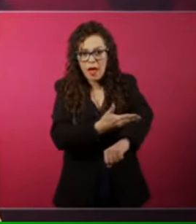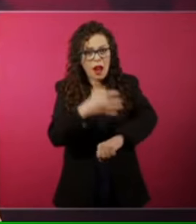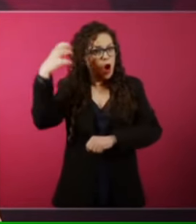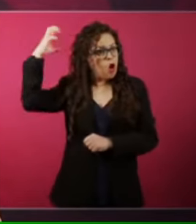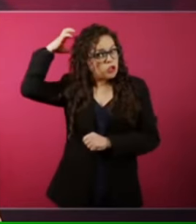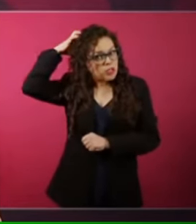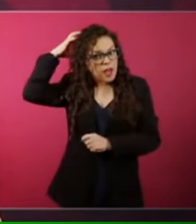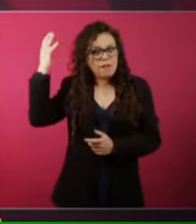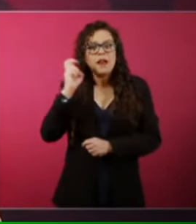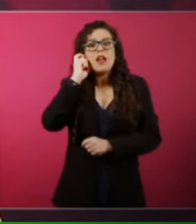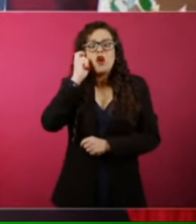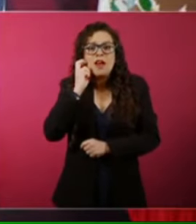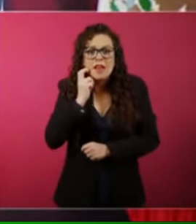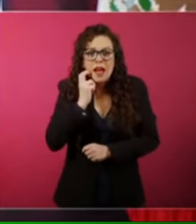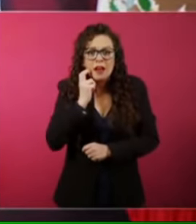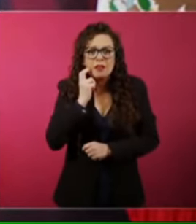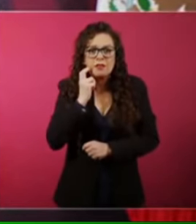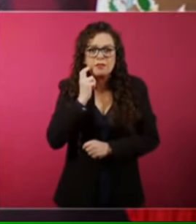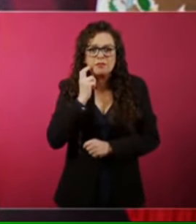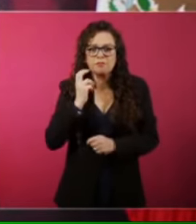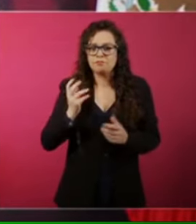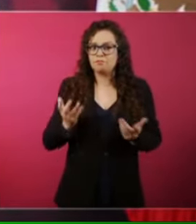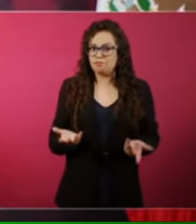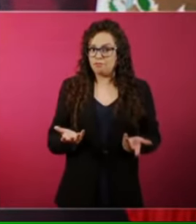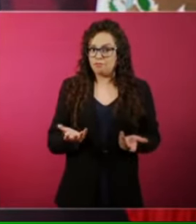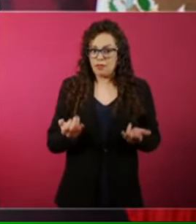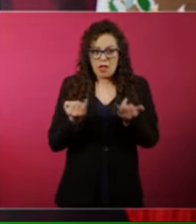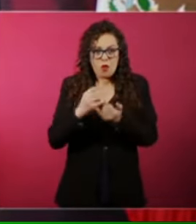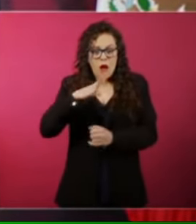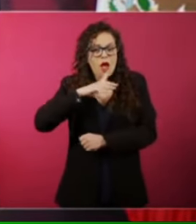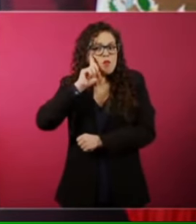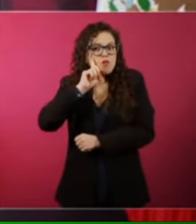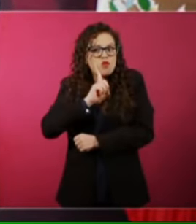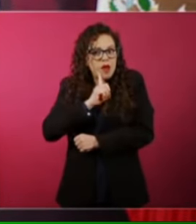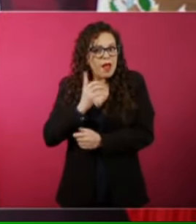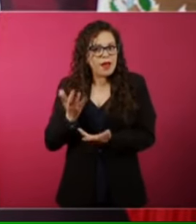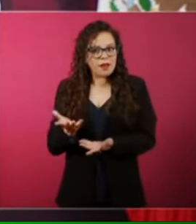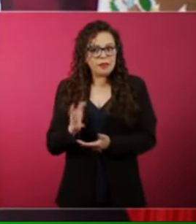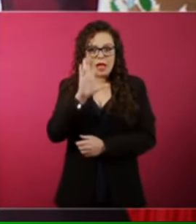Domínguez, Leona Vicario, para incluir mujeres. Carmen Cerdán,